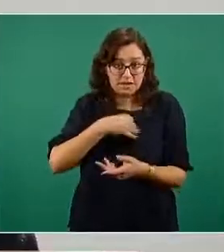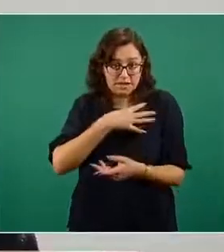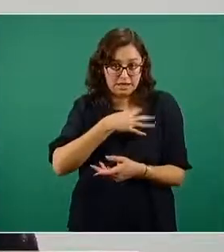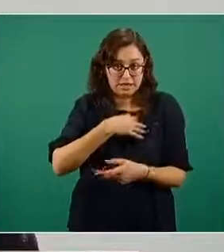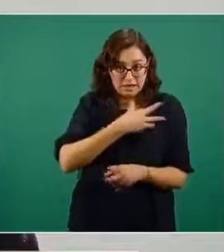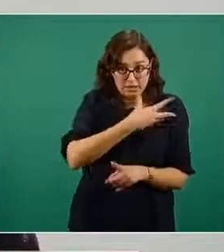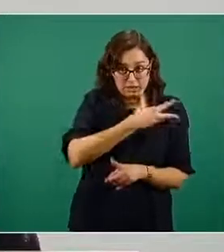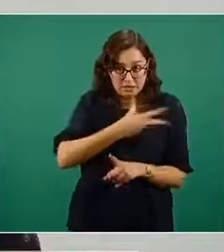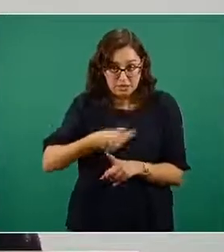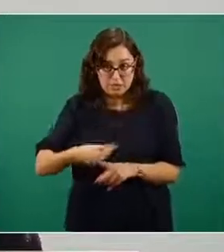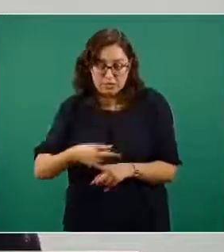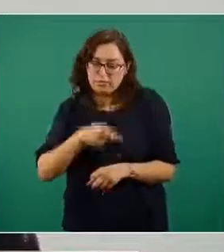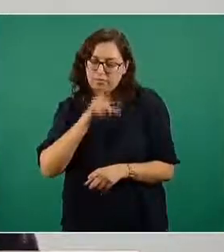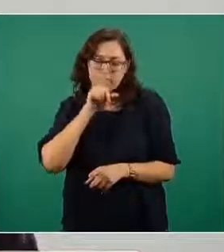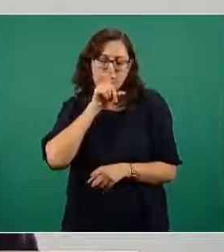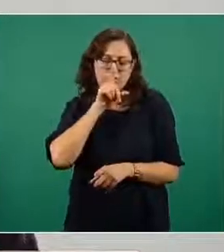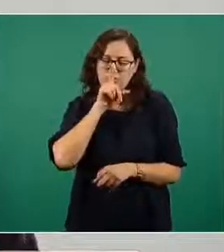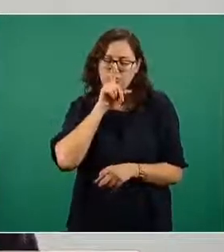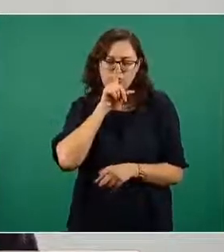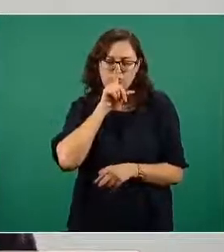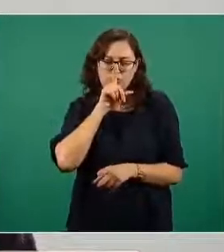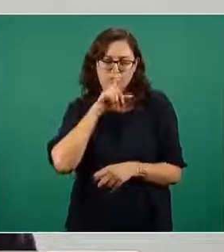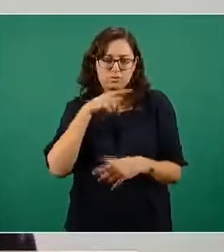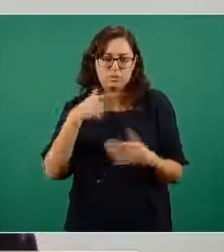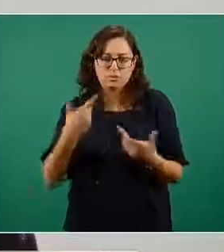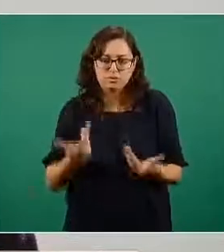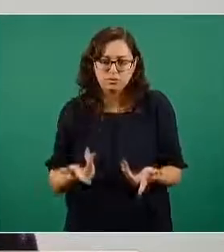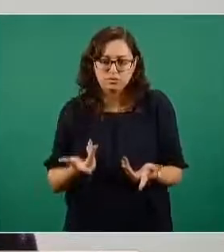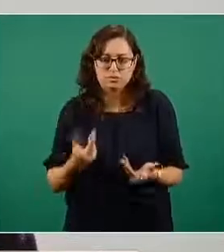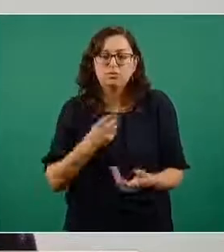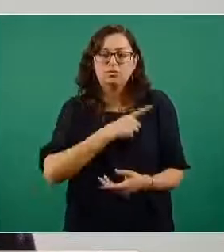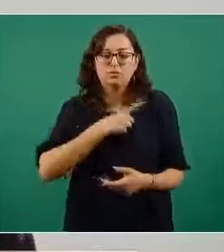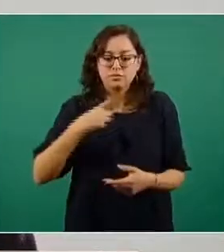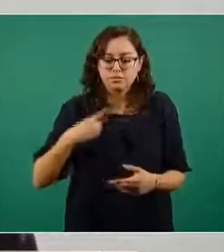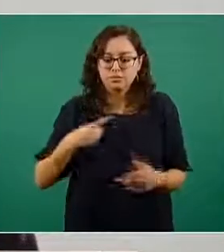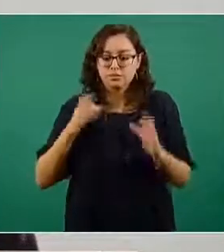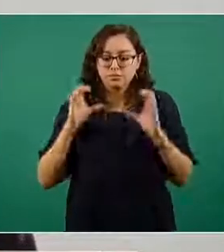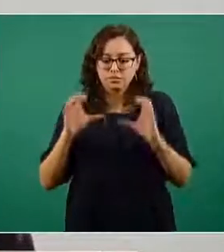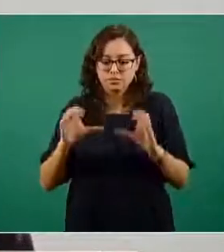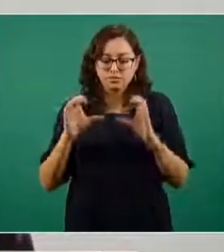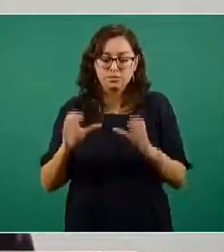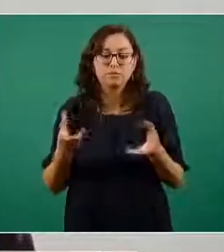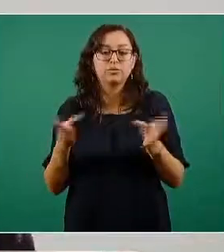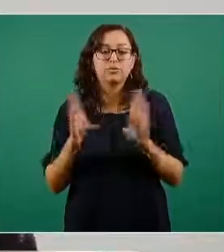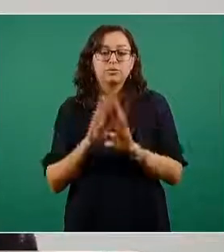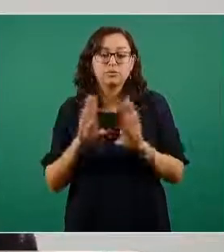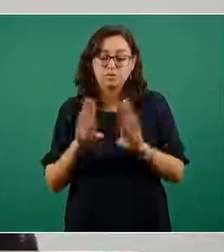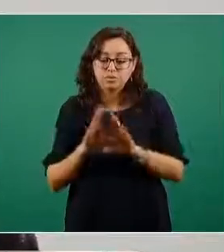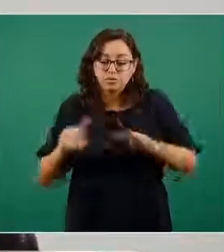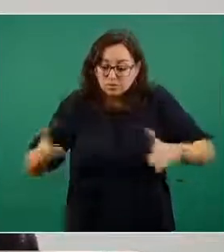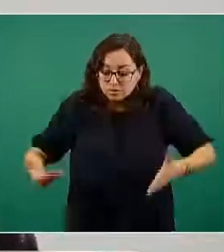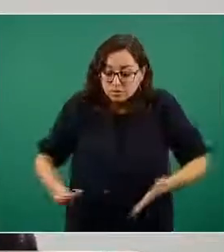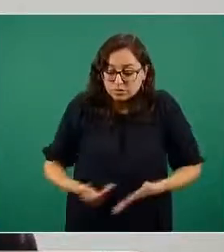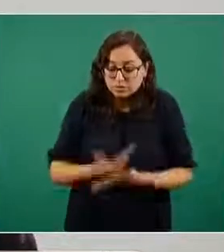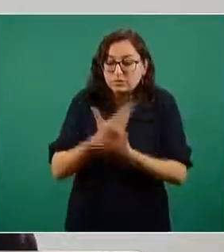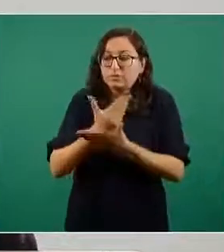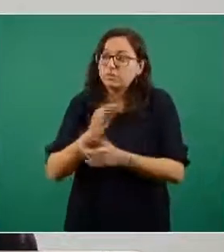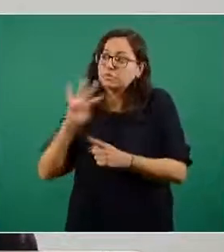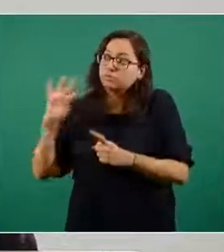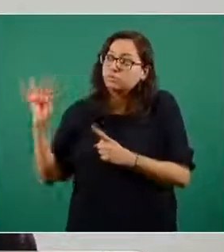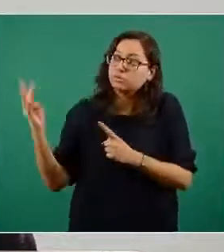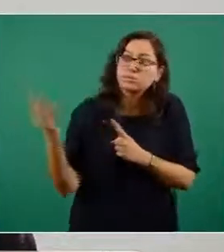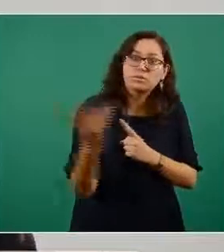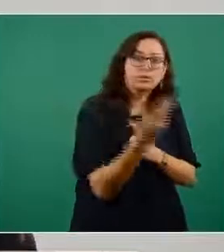muy importante porque habla de las medidas que se tienen que tener alrededor de las personas recién nacidas